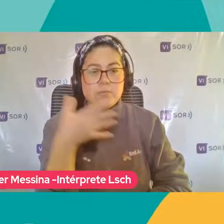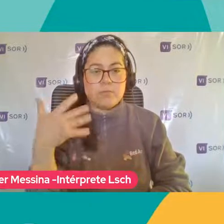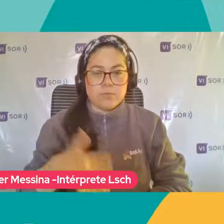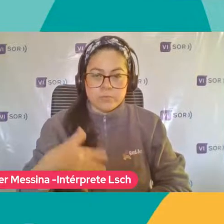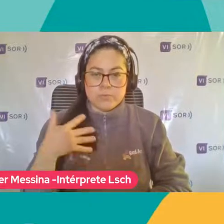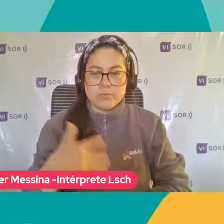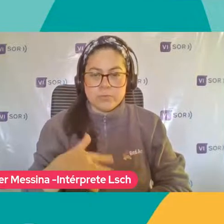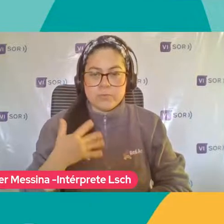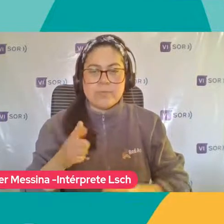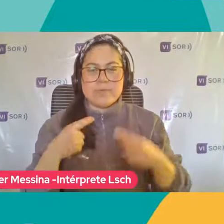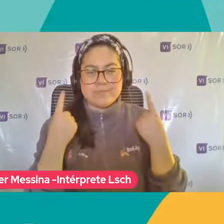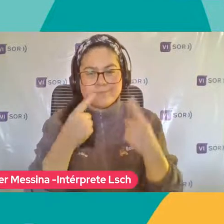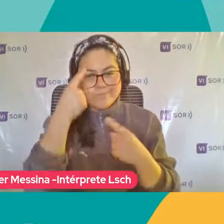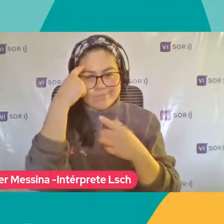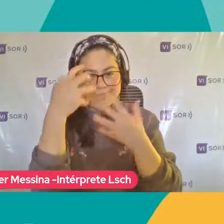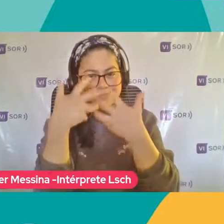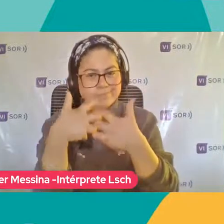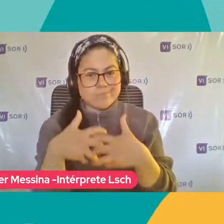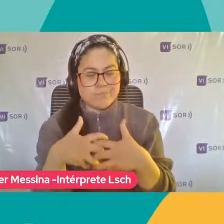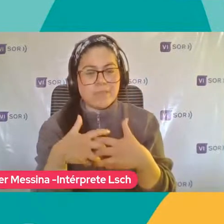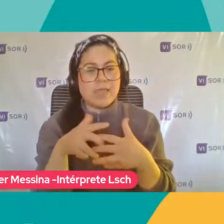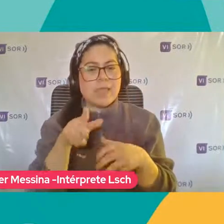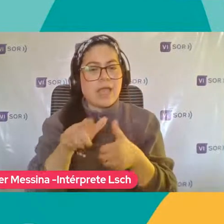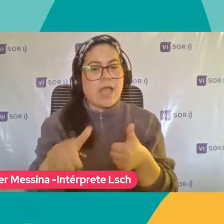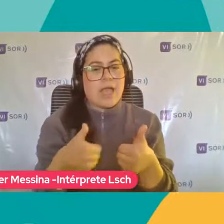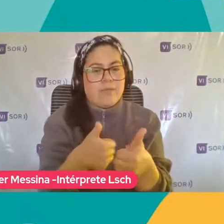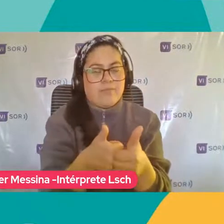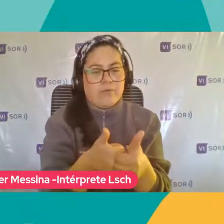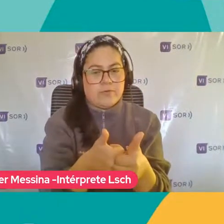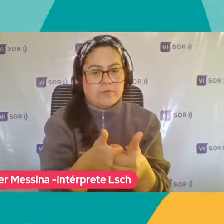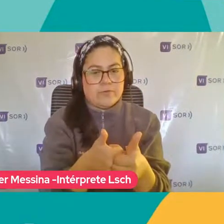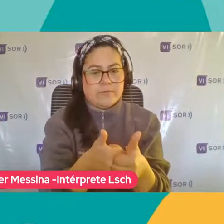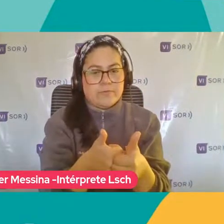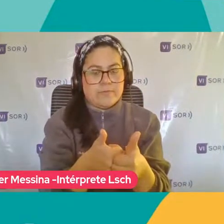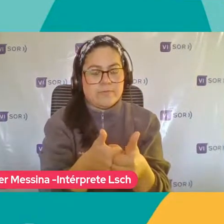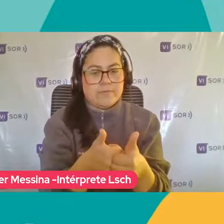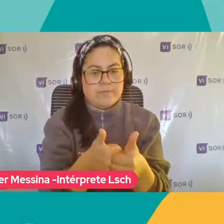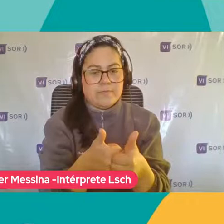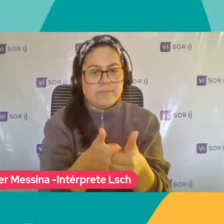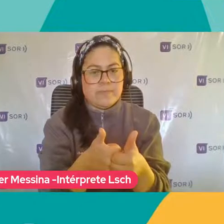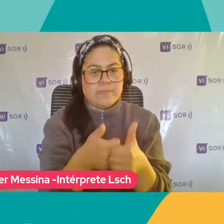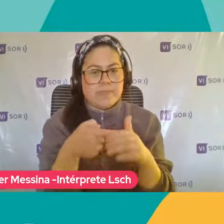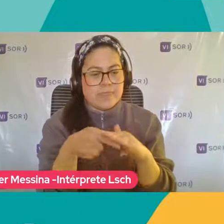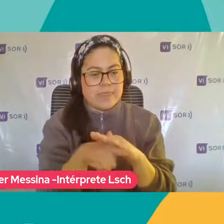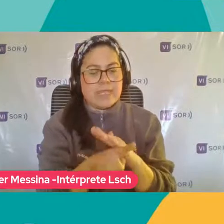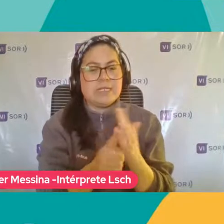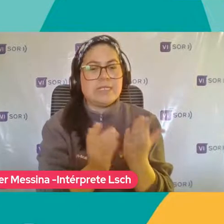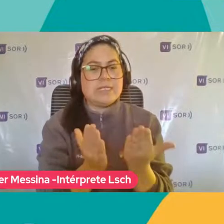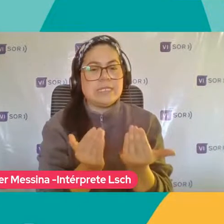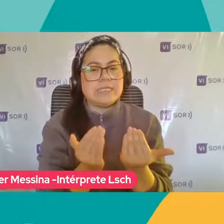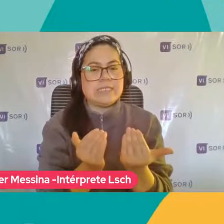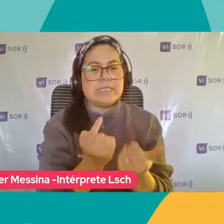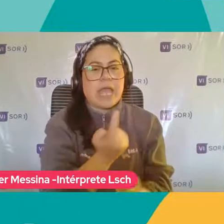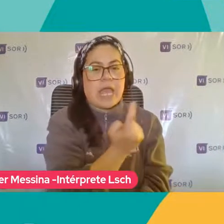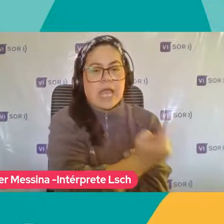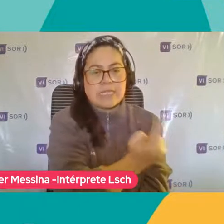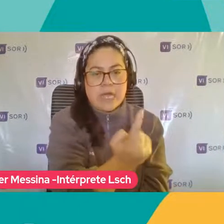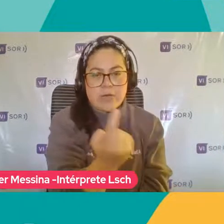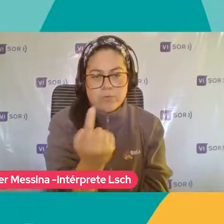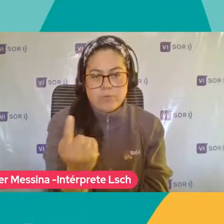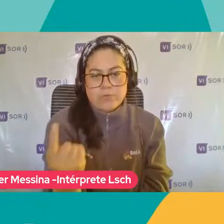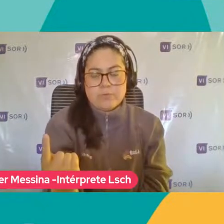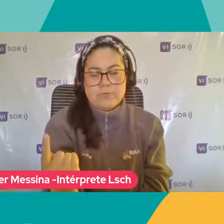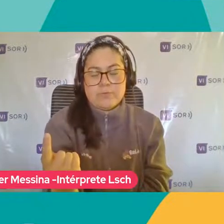Considerar Además De los apoyos Que se brinden Desde las necesidades Individuales Y las características Que presentan